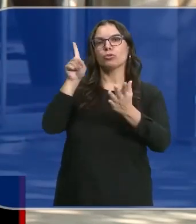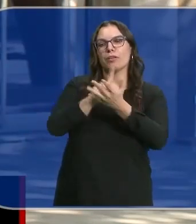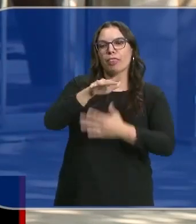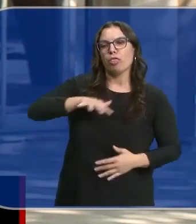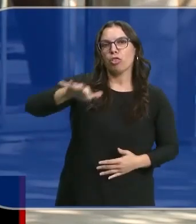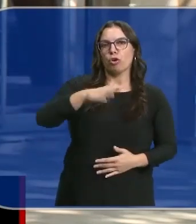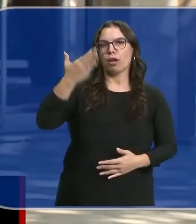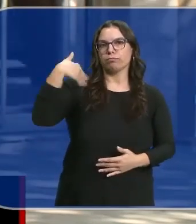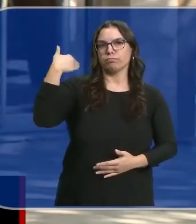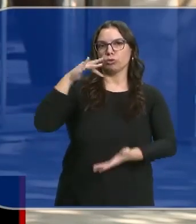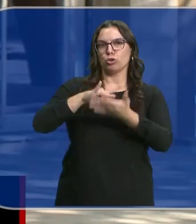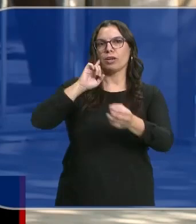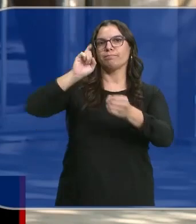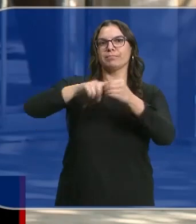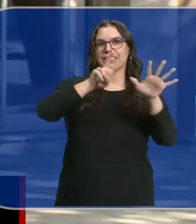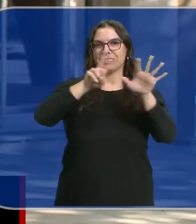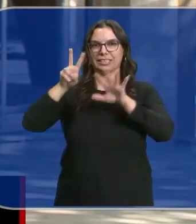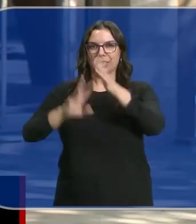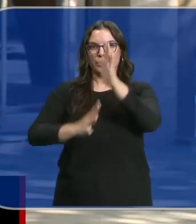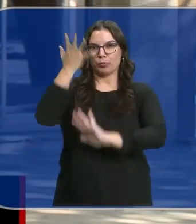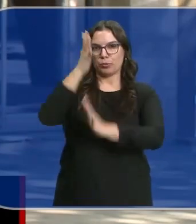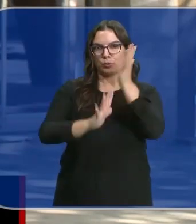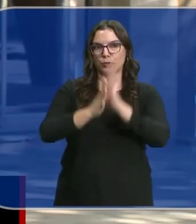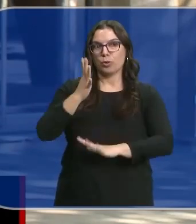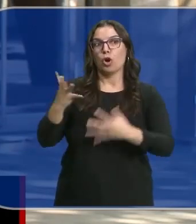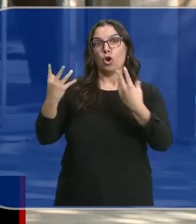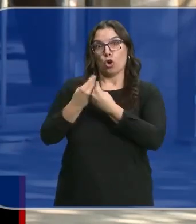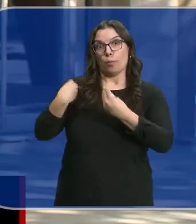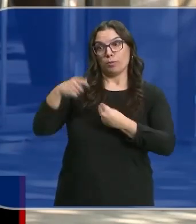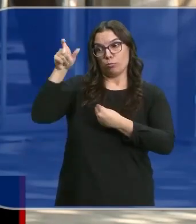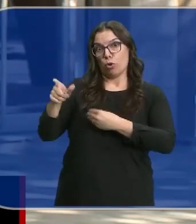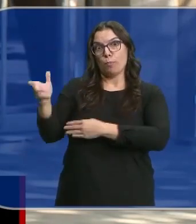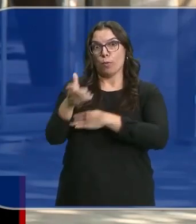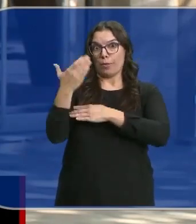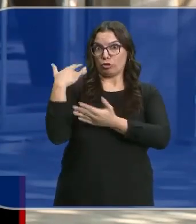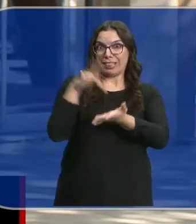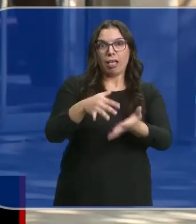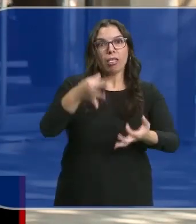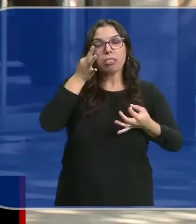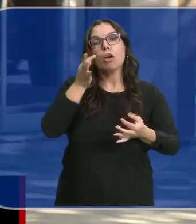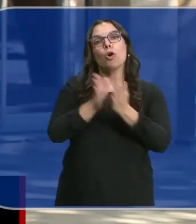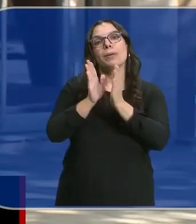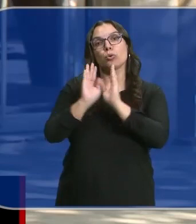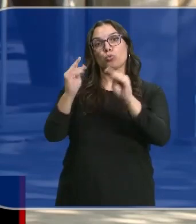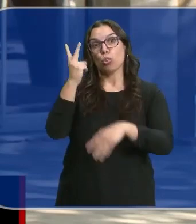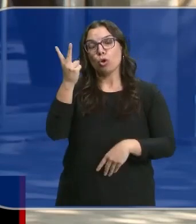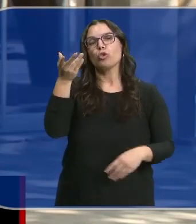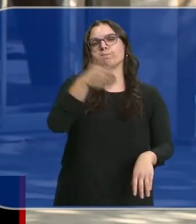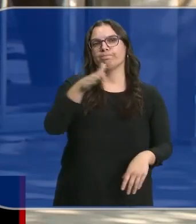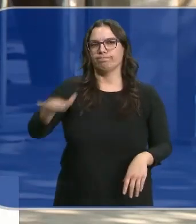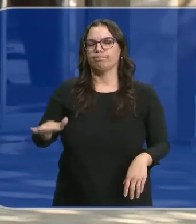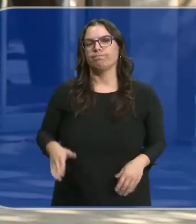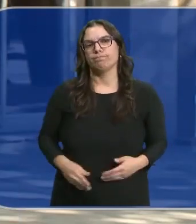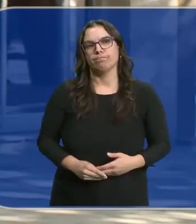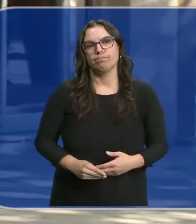el que se produjo el incendio de la discoteca 77 con uno de los bomberos que intervino aquel día. Dos de sus compañeros fallecieron en aquel